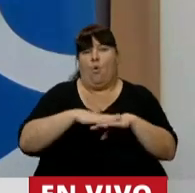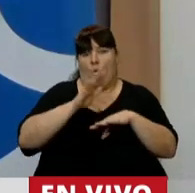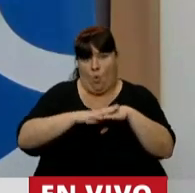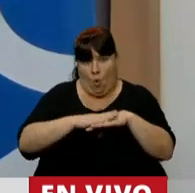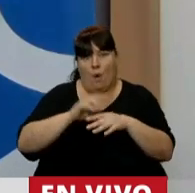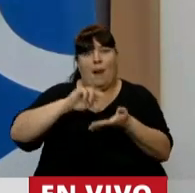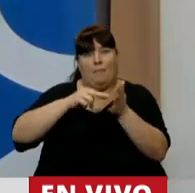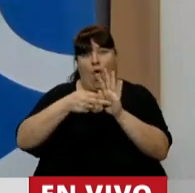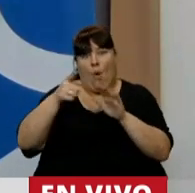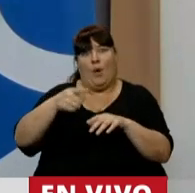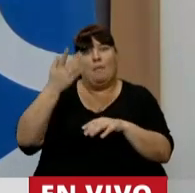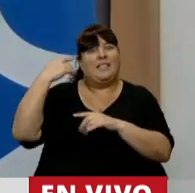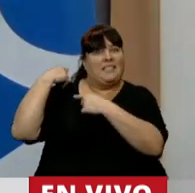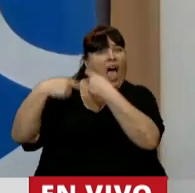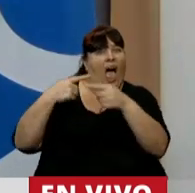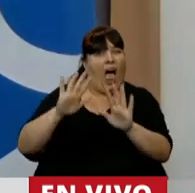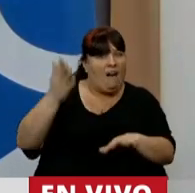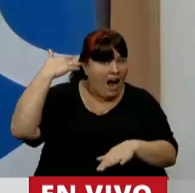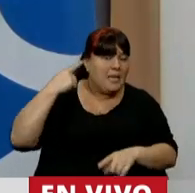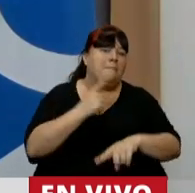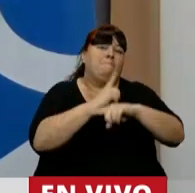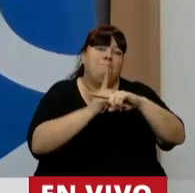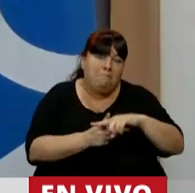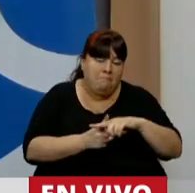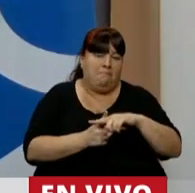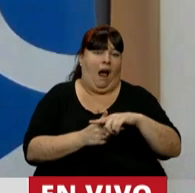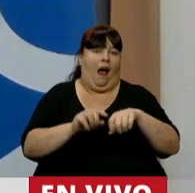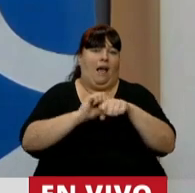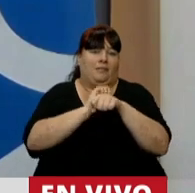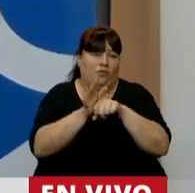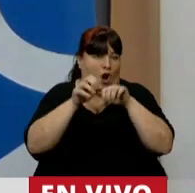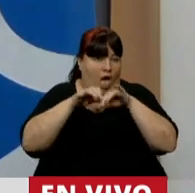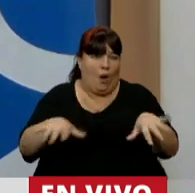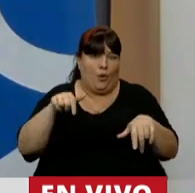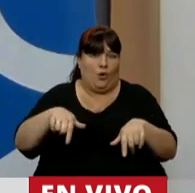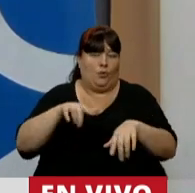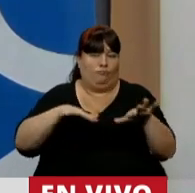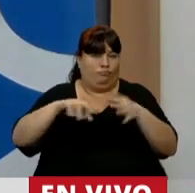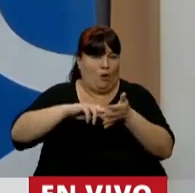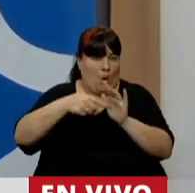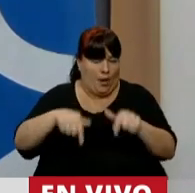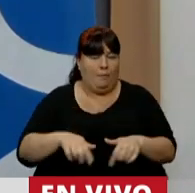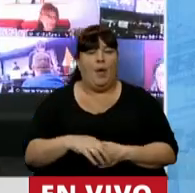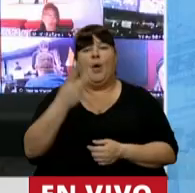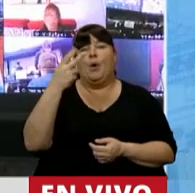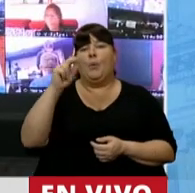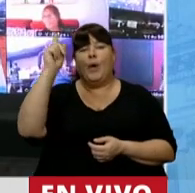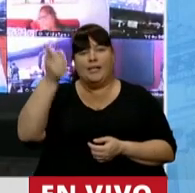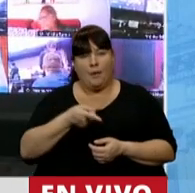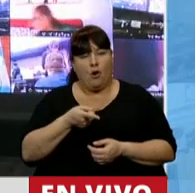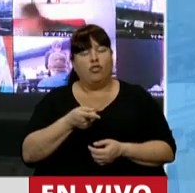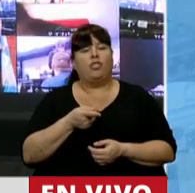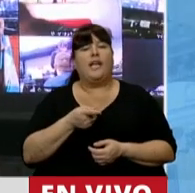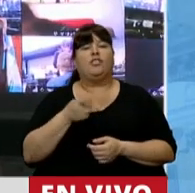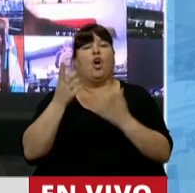efectos de la crisis que viene de arrastre y por todos los efectos de la crisis que se está atravesando. Un 20% para